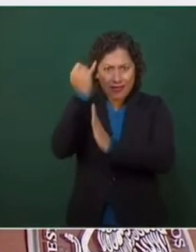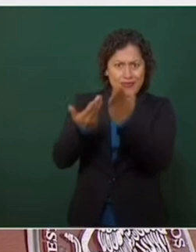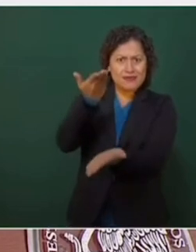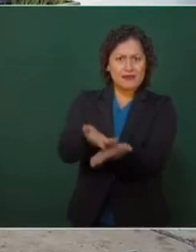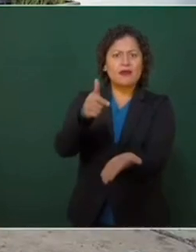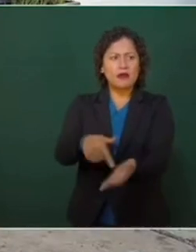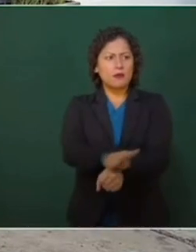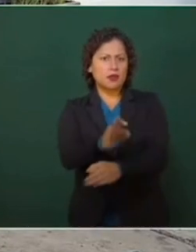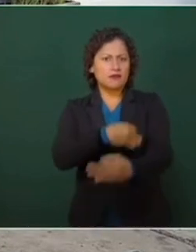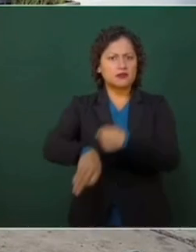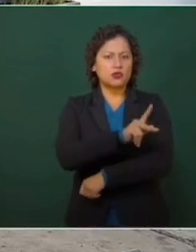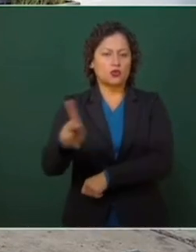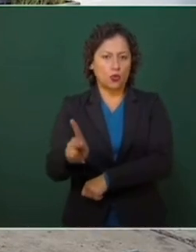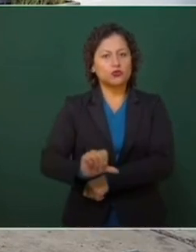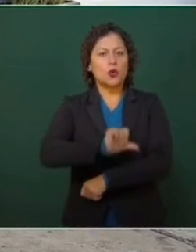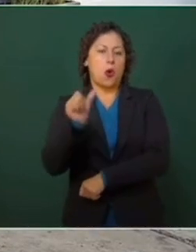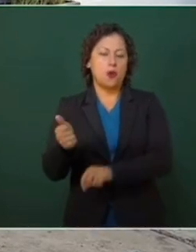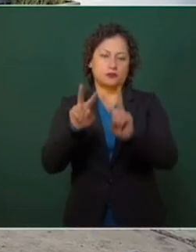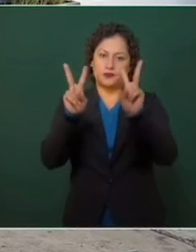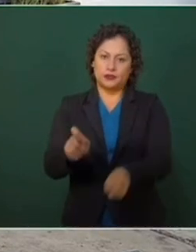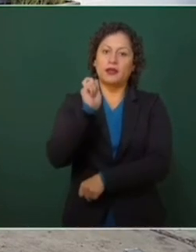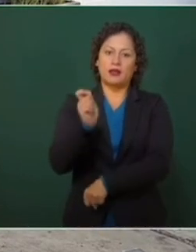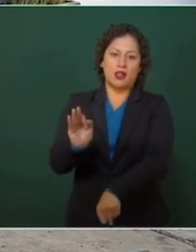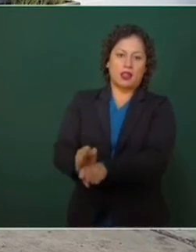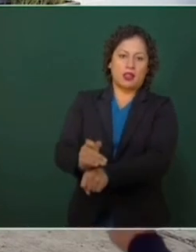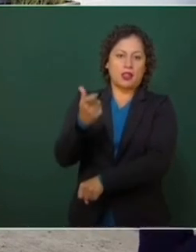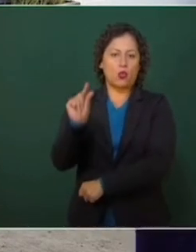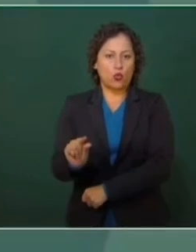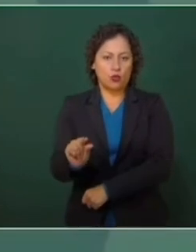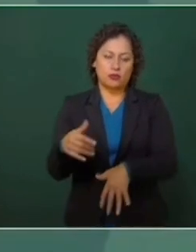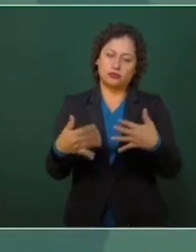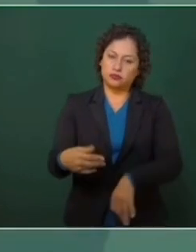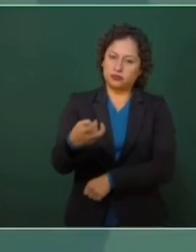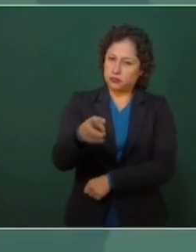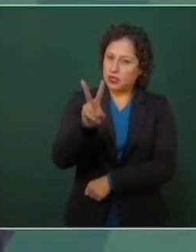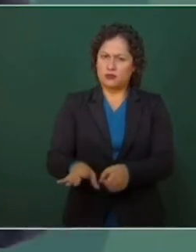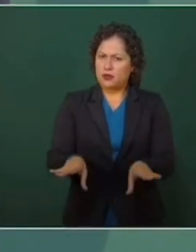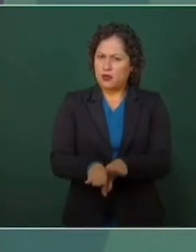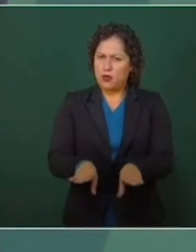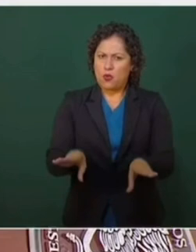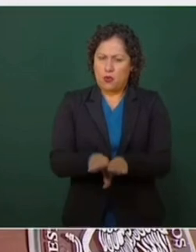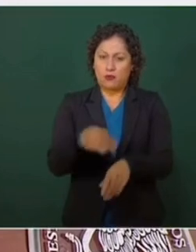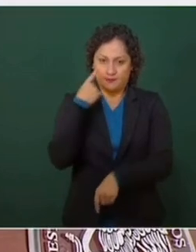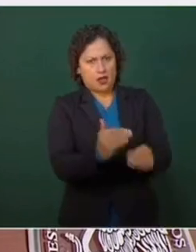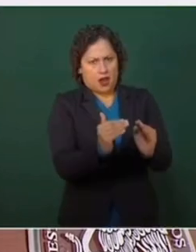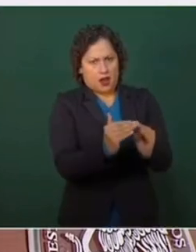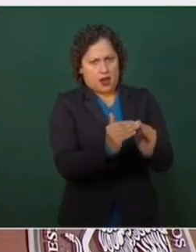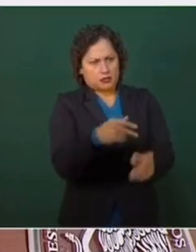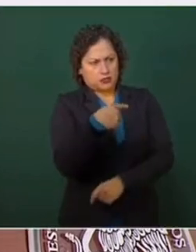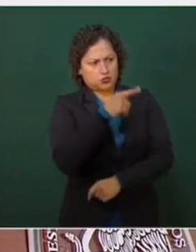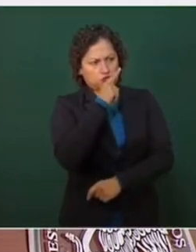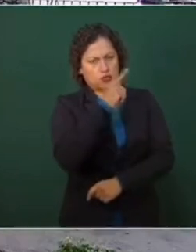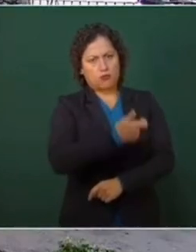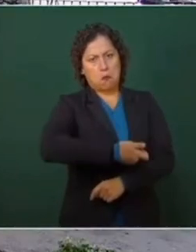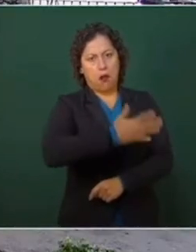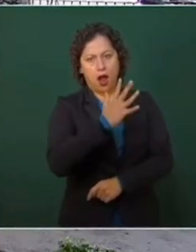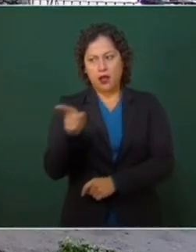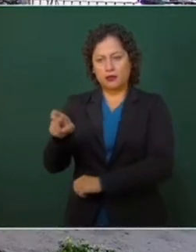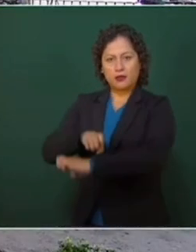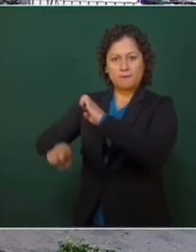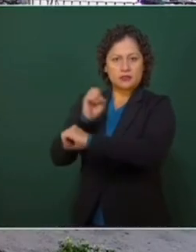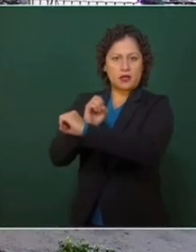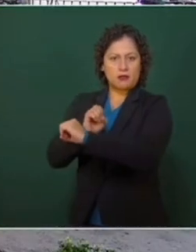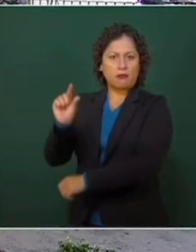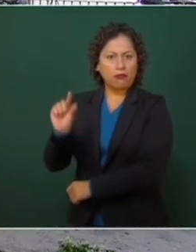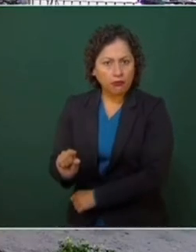otro asunto son los subsidios también, de que no es posible que pague más por la luz una familia que lo que pagan los OXXOs.